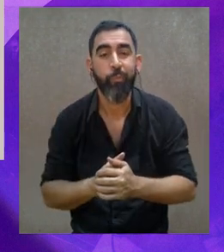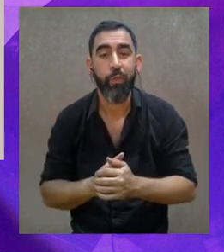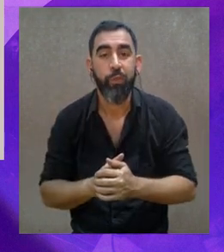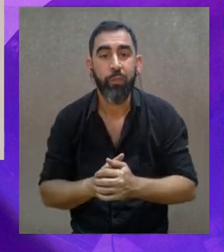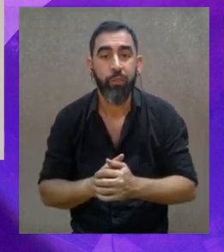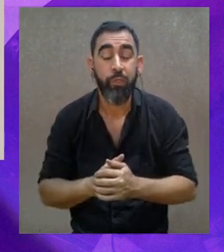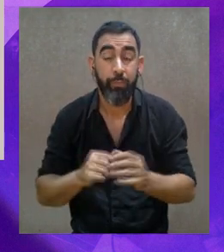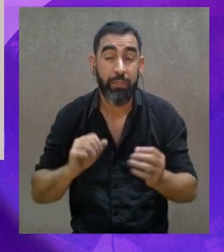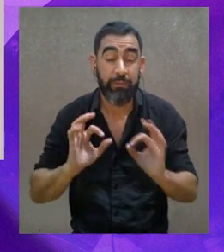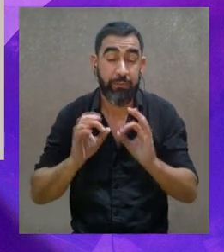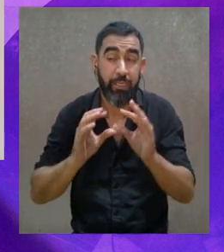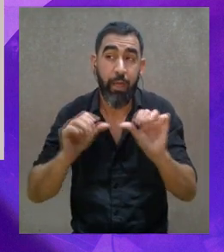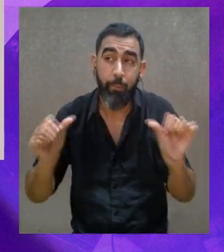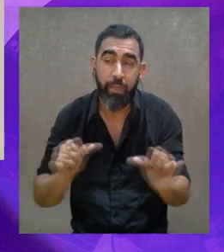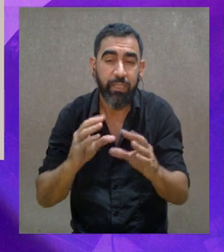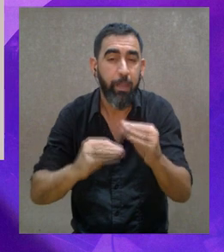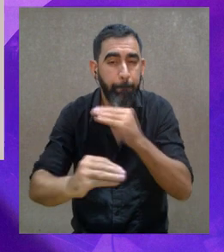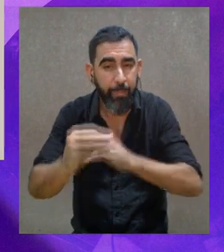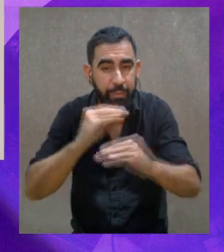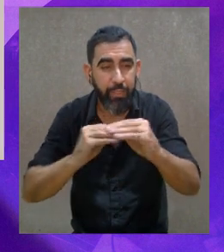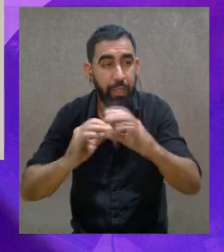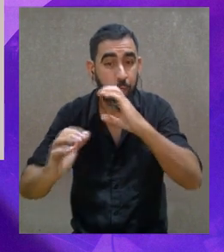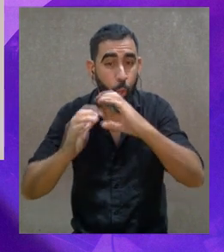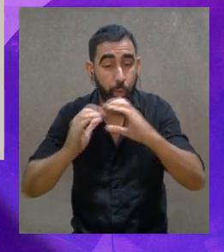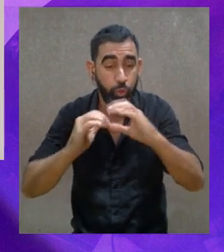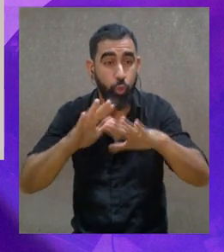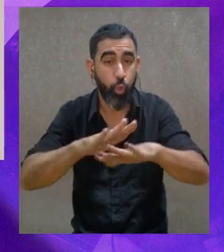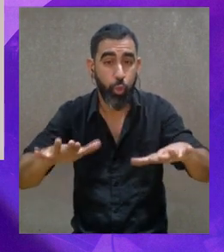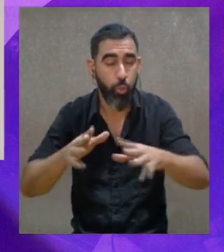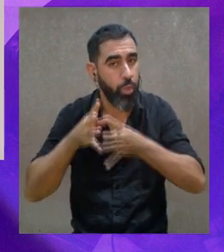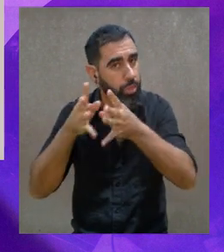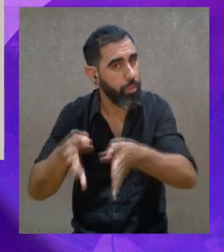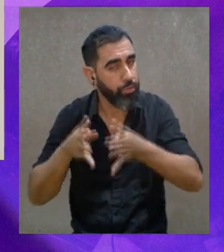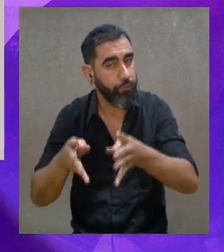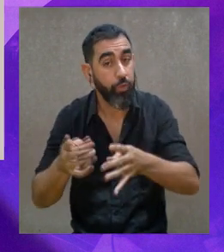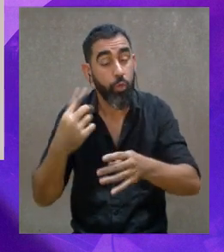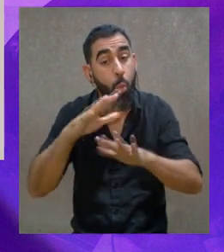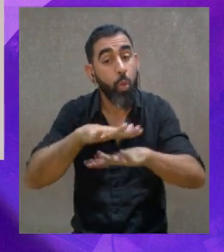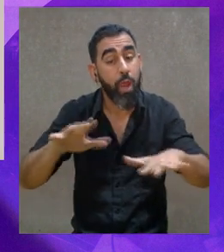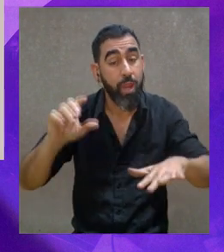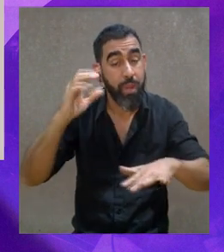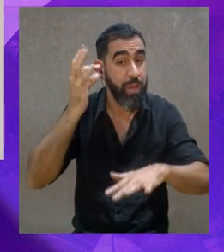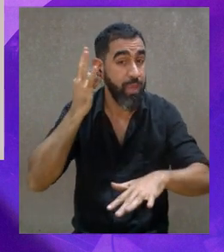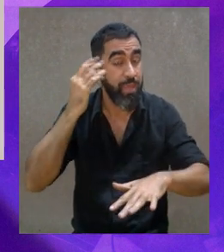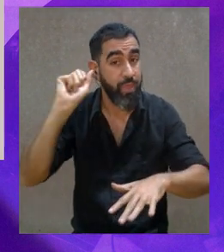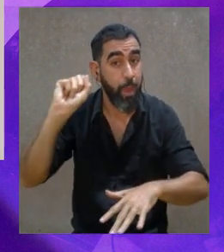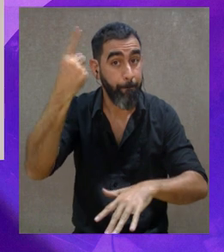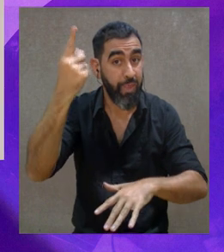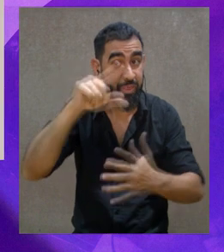desde ese lugar tan inocente, es decir, qué importante es que ese instrumento en esa casa, para esa niña,